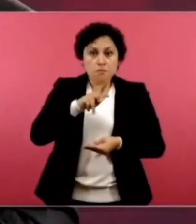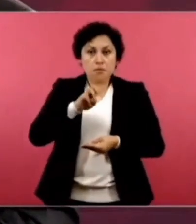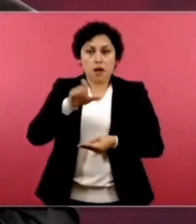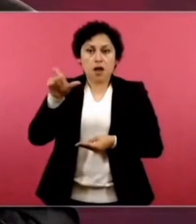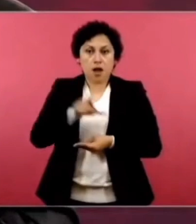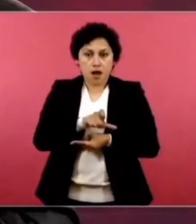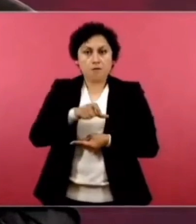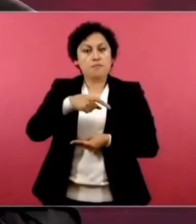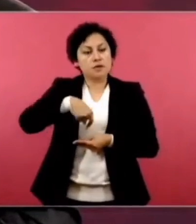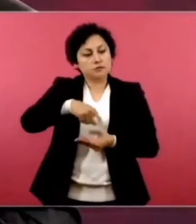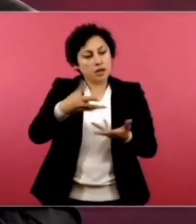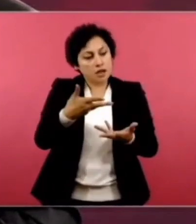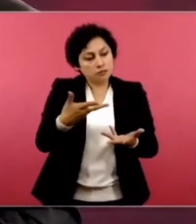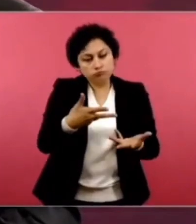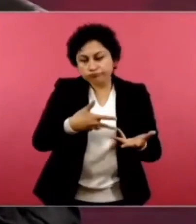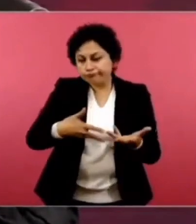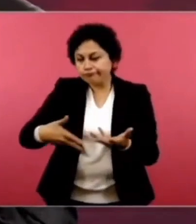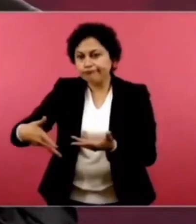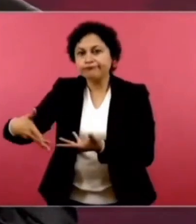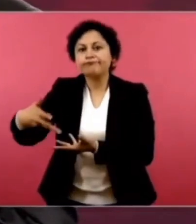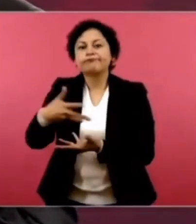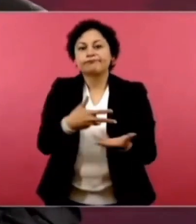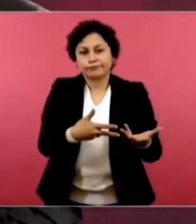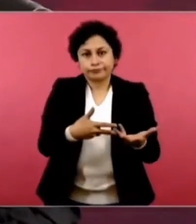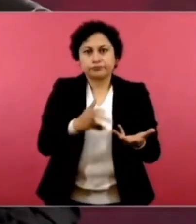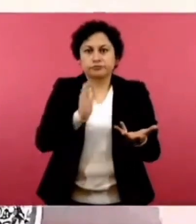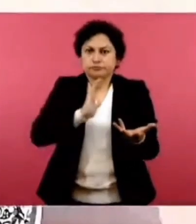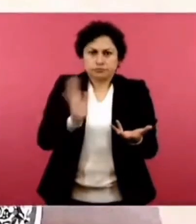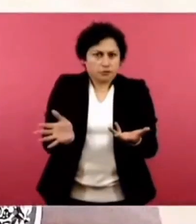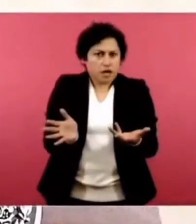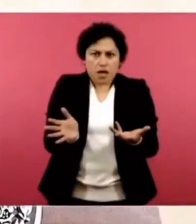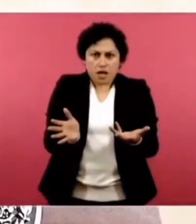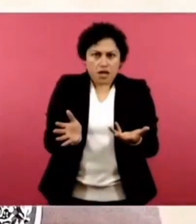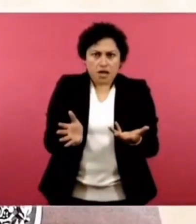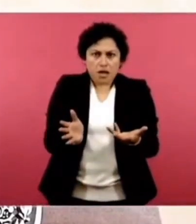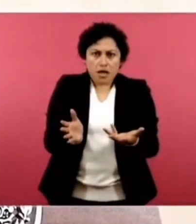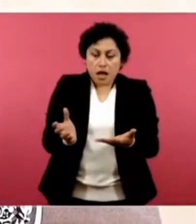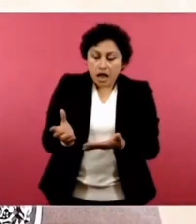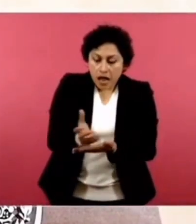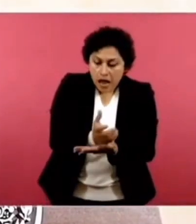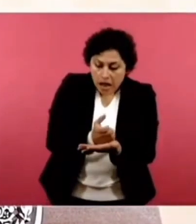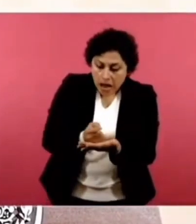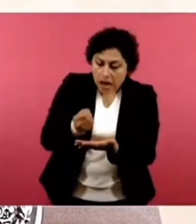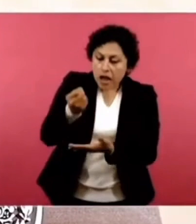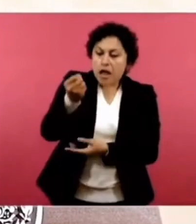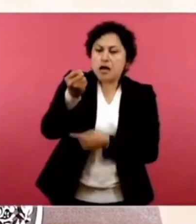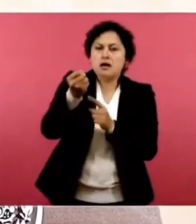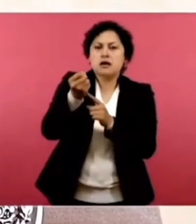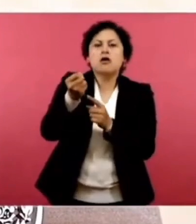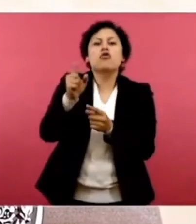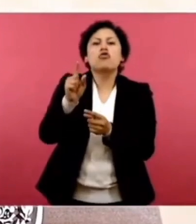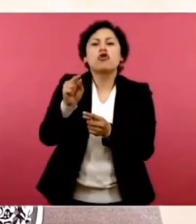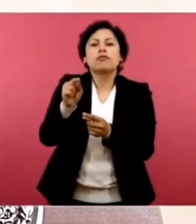se vende el crudo y la utilidad es para Pemex, para la nación.